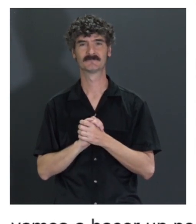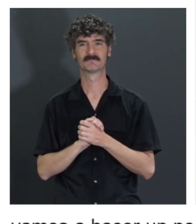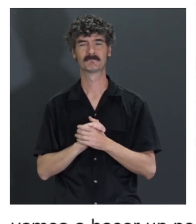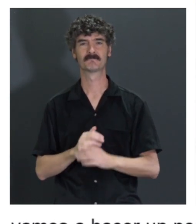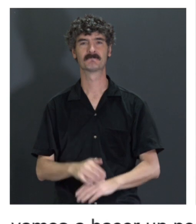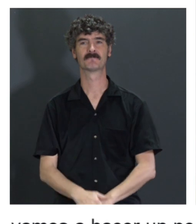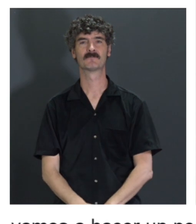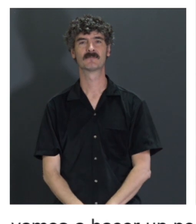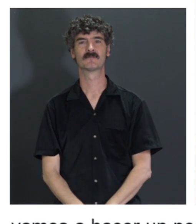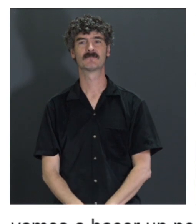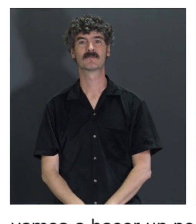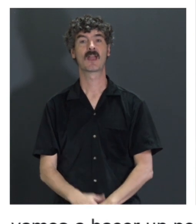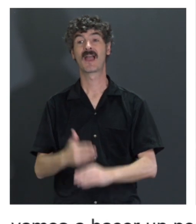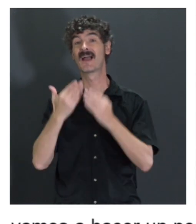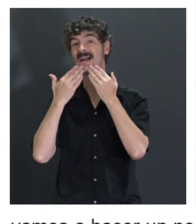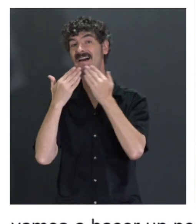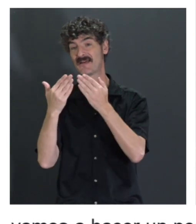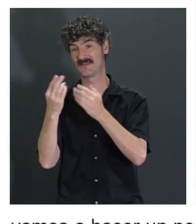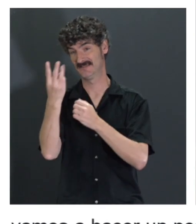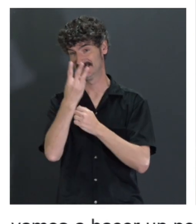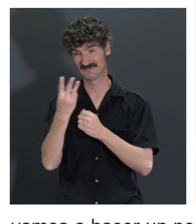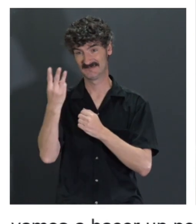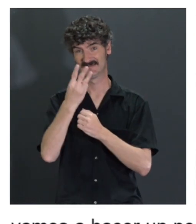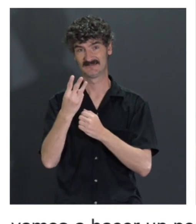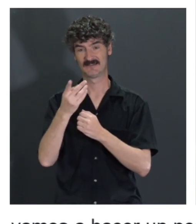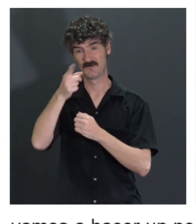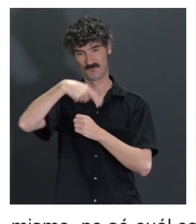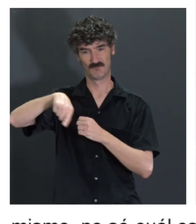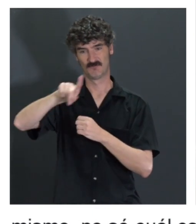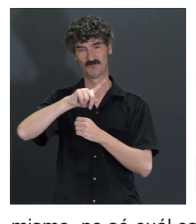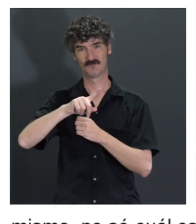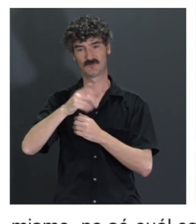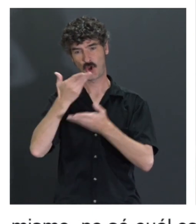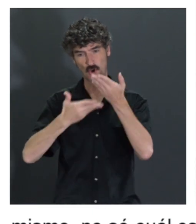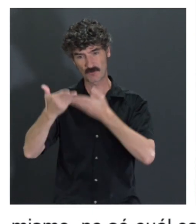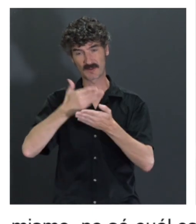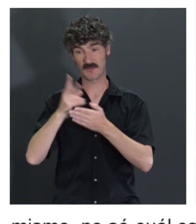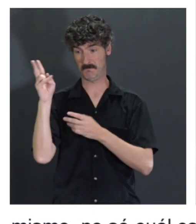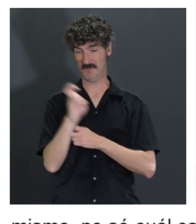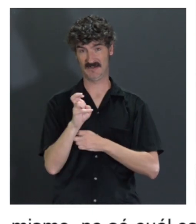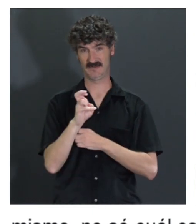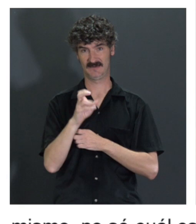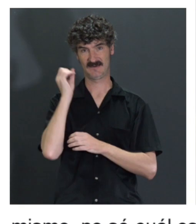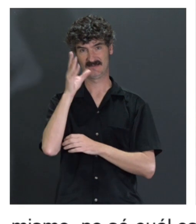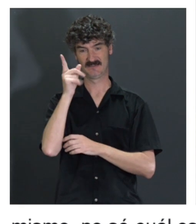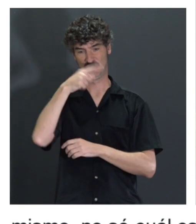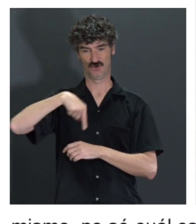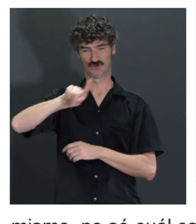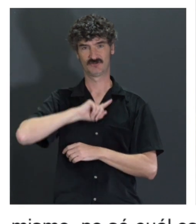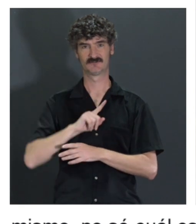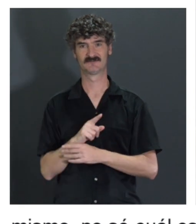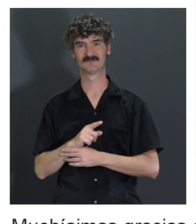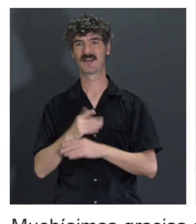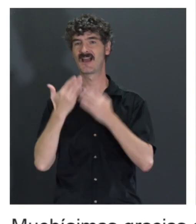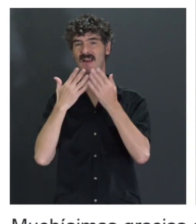y nada y muchísimas gracias a vosotros por vuestra colaboración y por haber venido hasta aquí con nosotros un